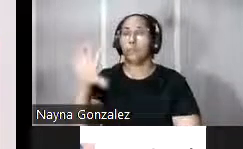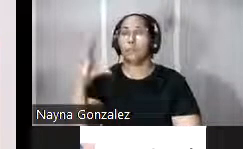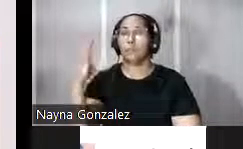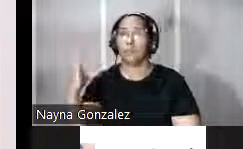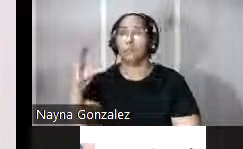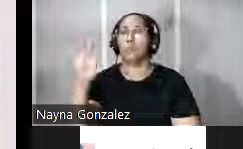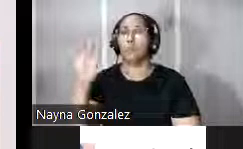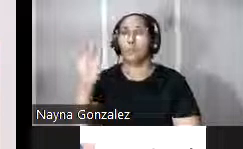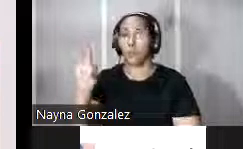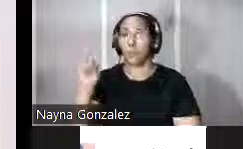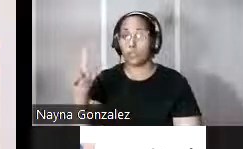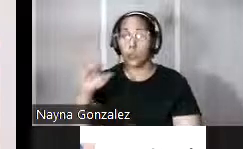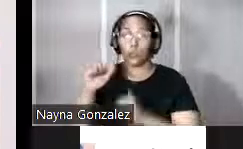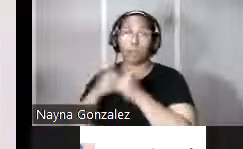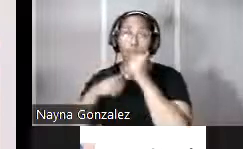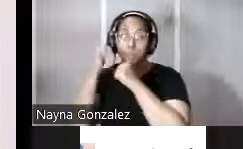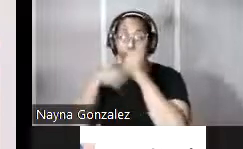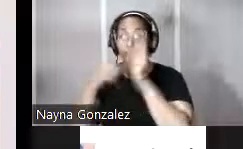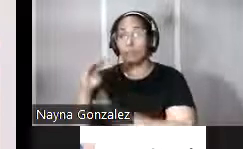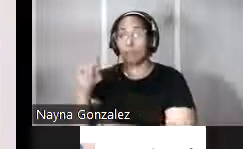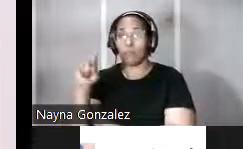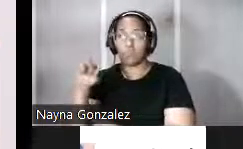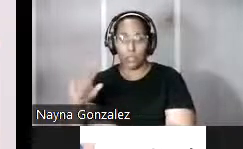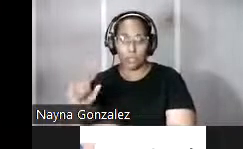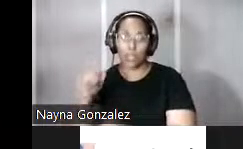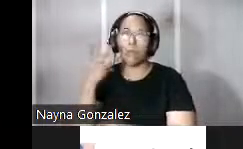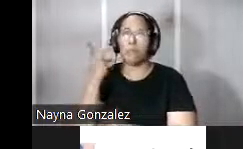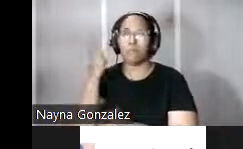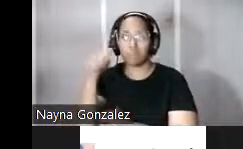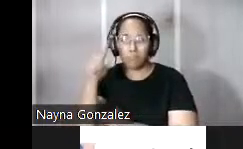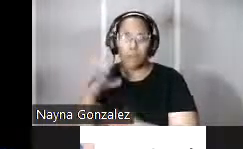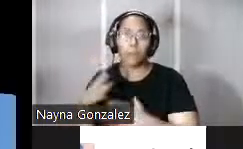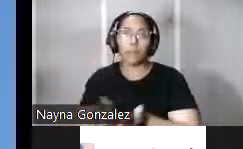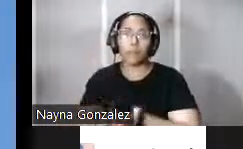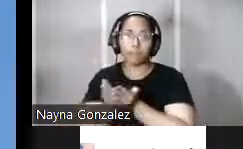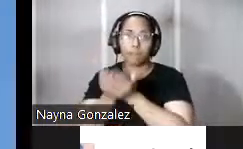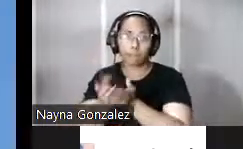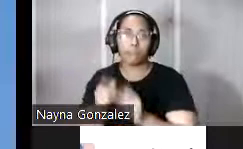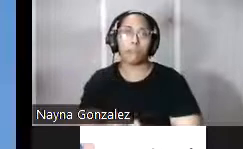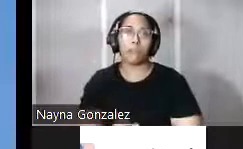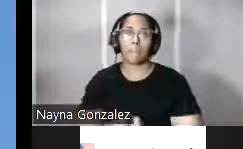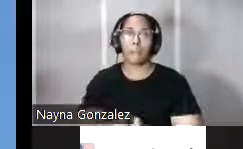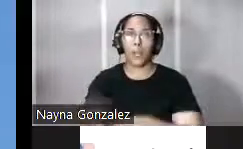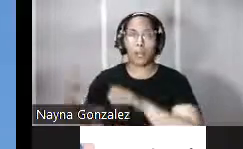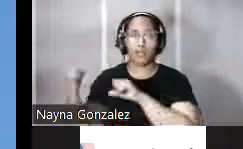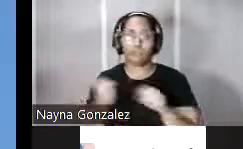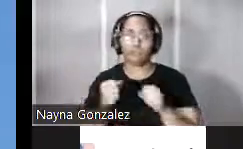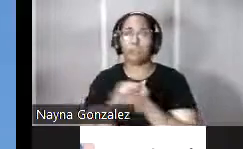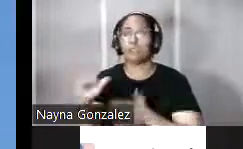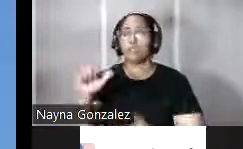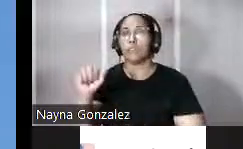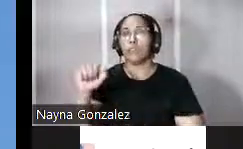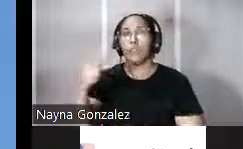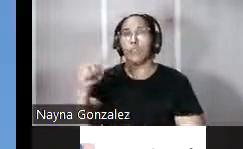construyan varias baterías para evitar posibles desembarcos como fue el caso del fuerte de San Jerónimo del Boquerón